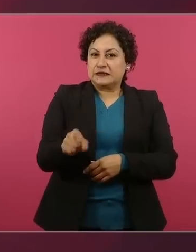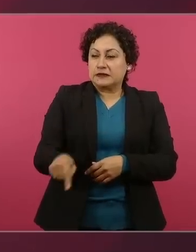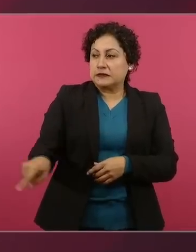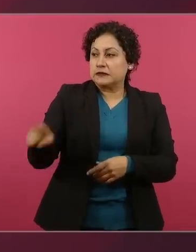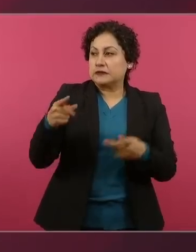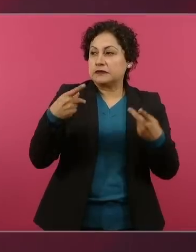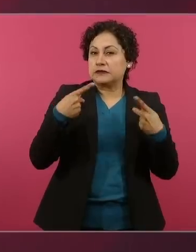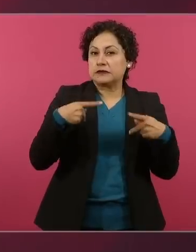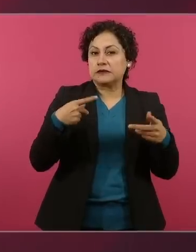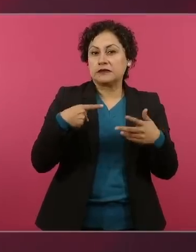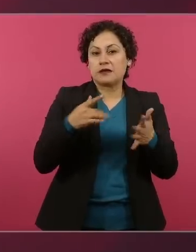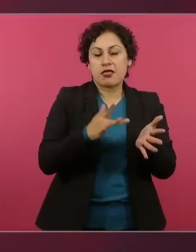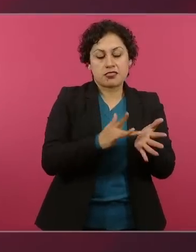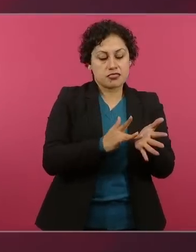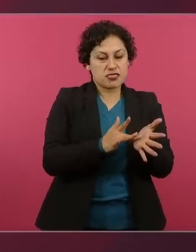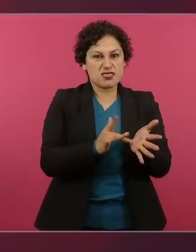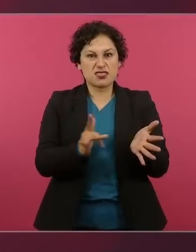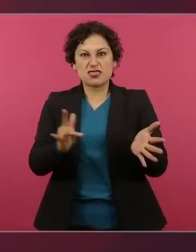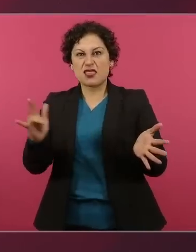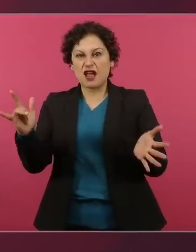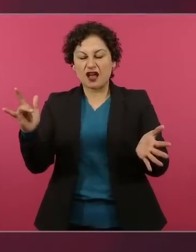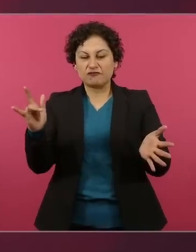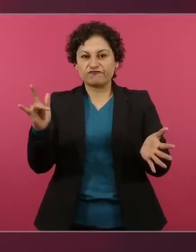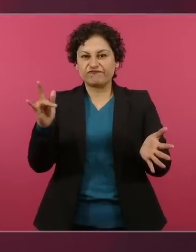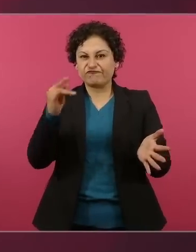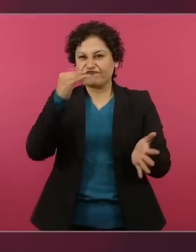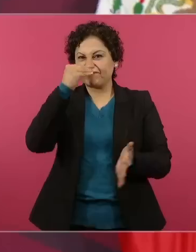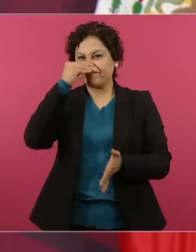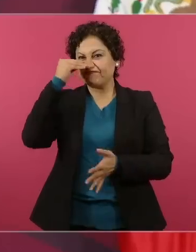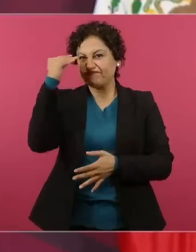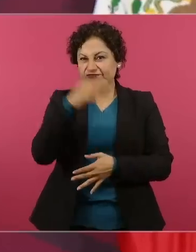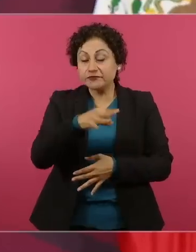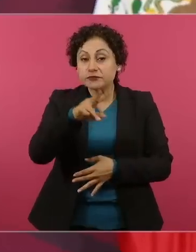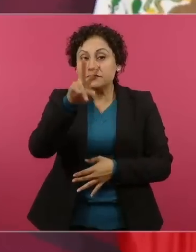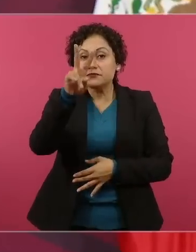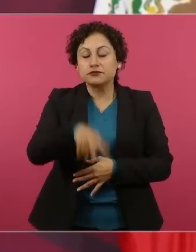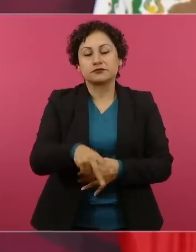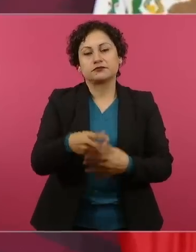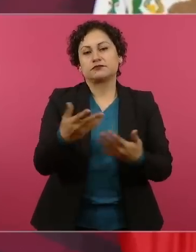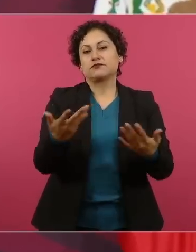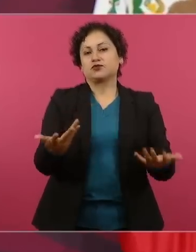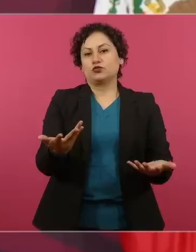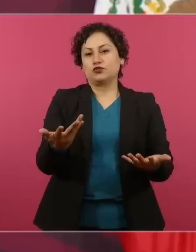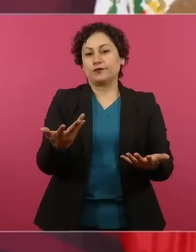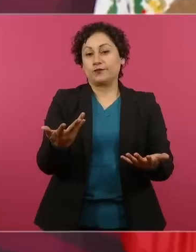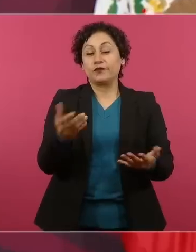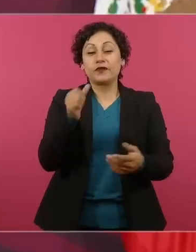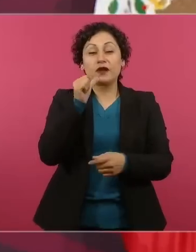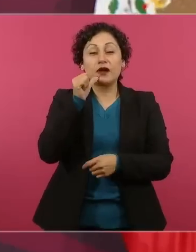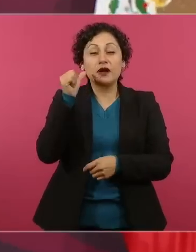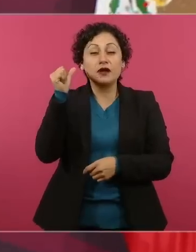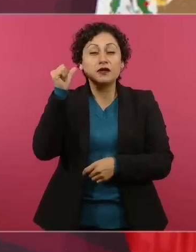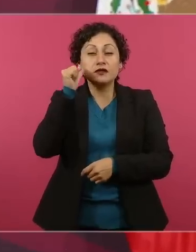sostuvieron todo el día de ayer